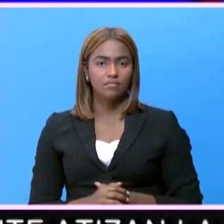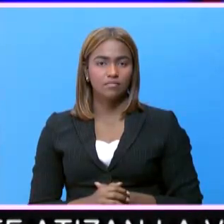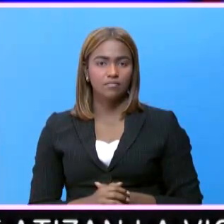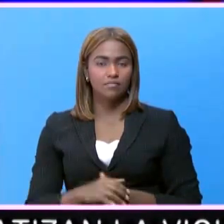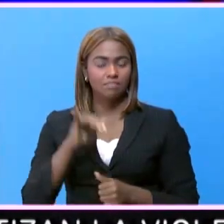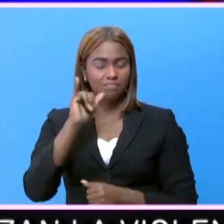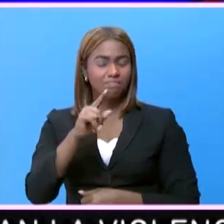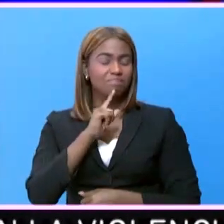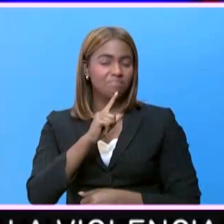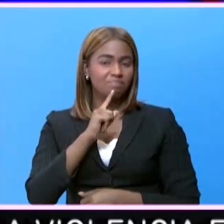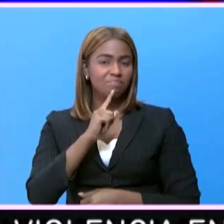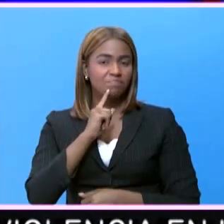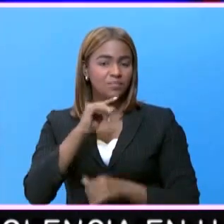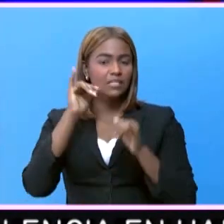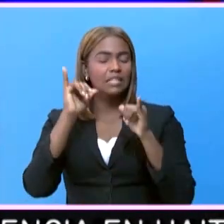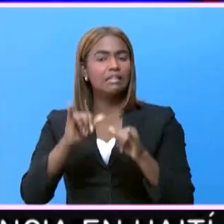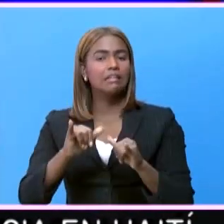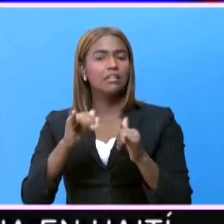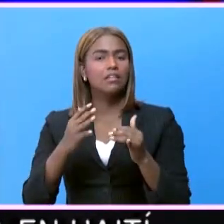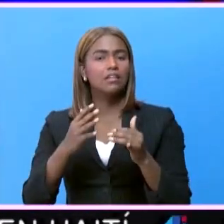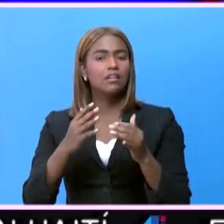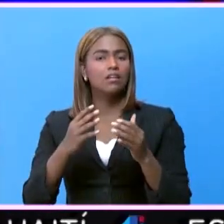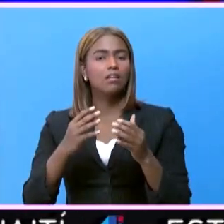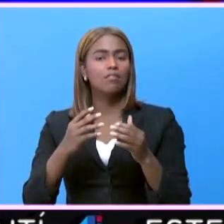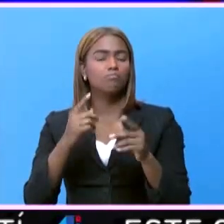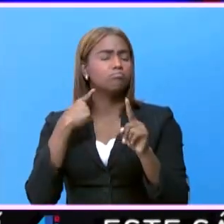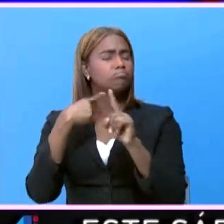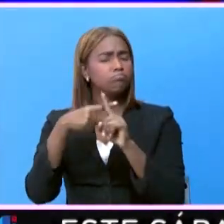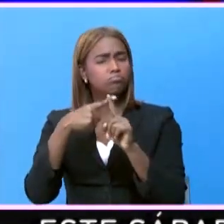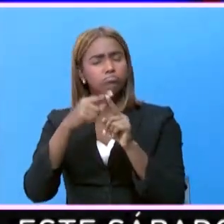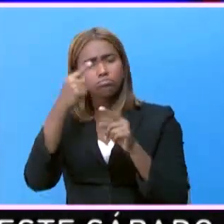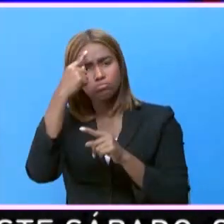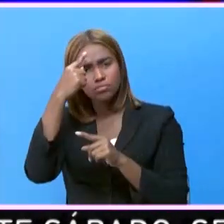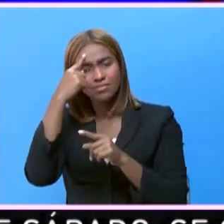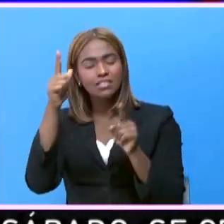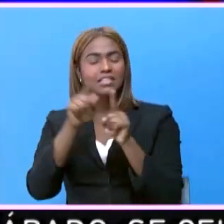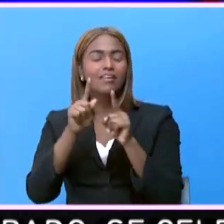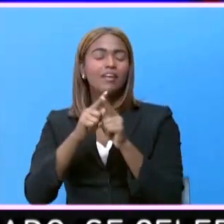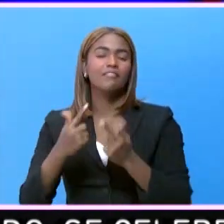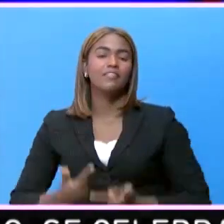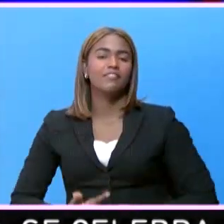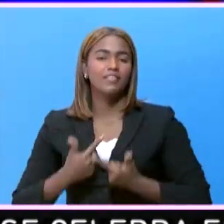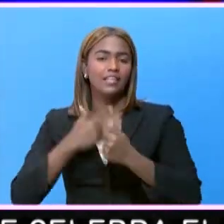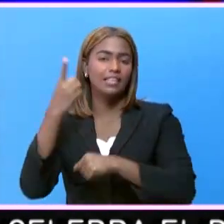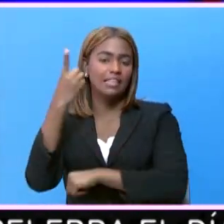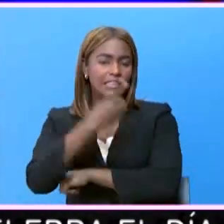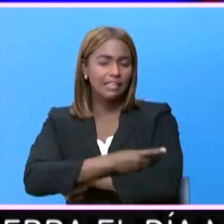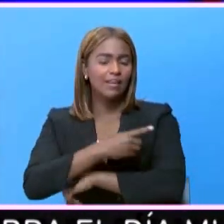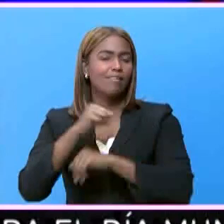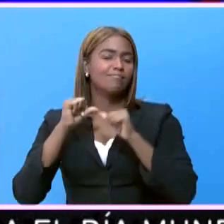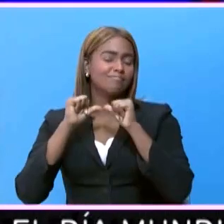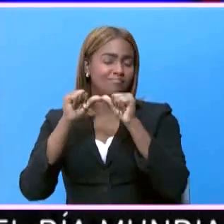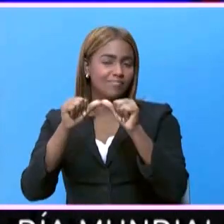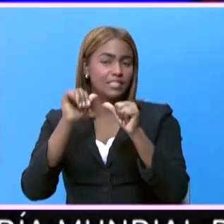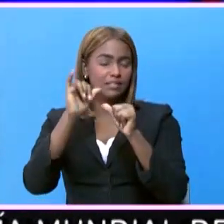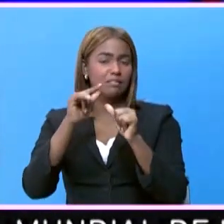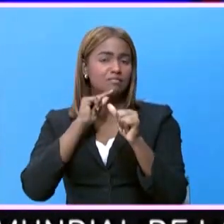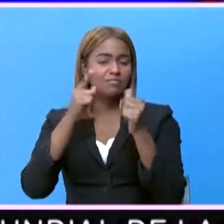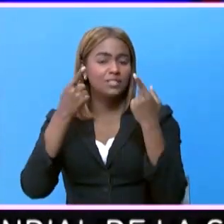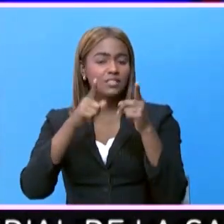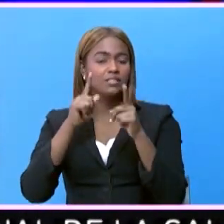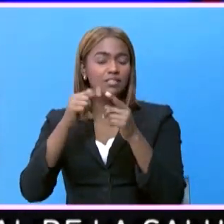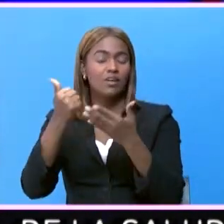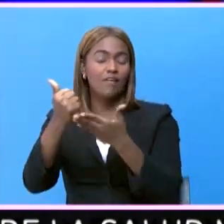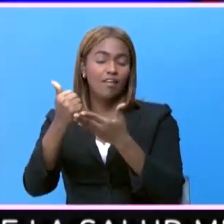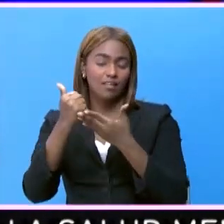Así es, señores. Mantenerse de forma positiva y también vivir un día a la vez son cosas que te